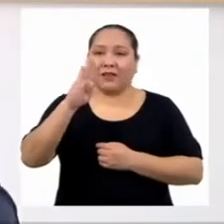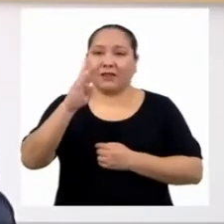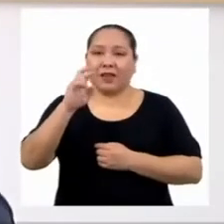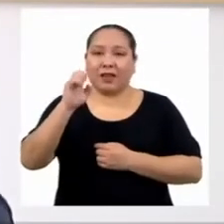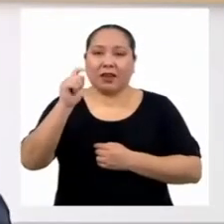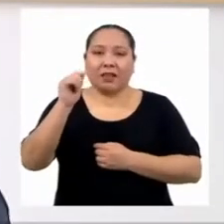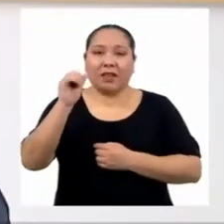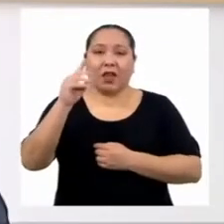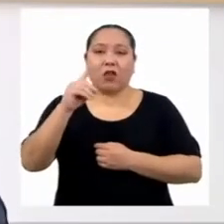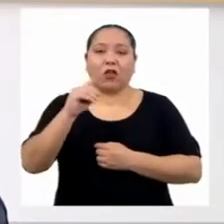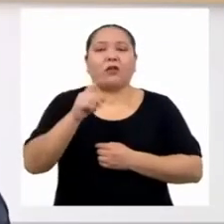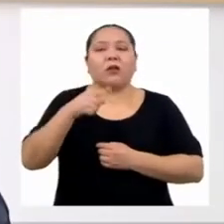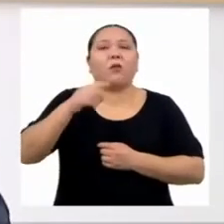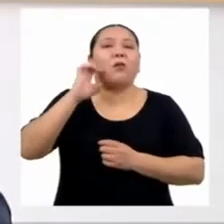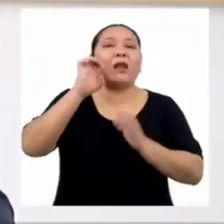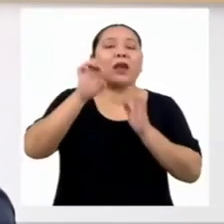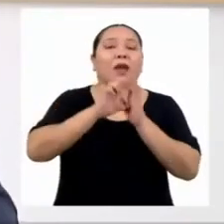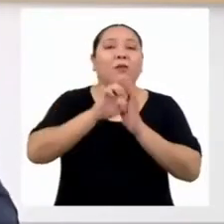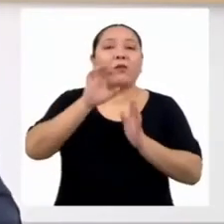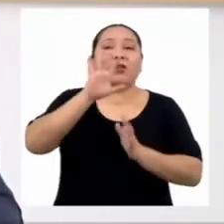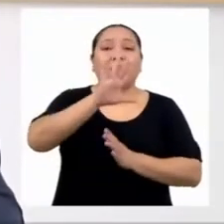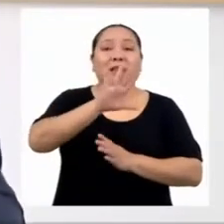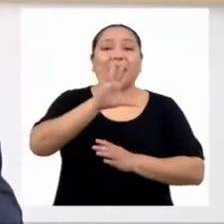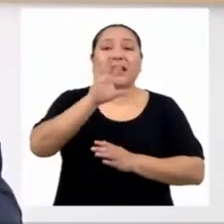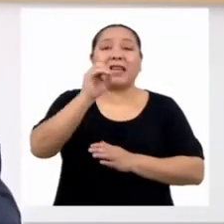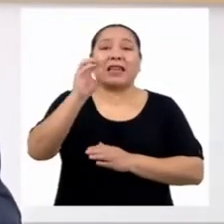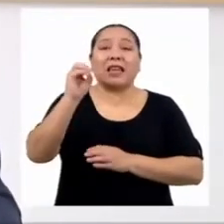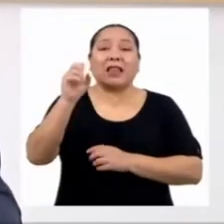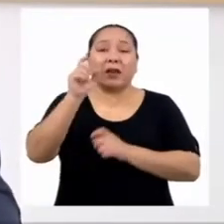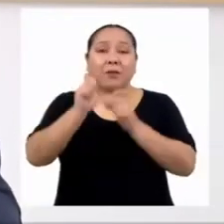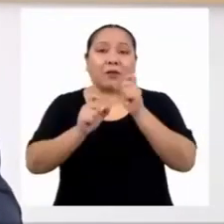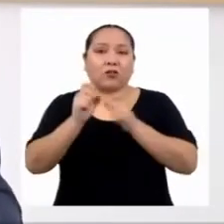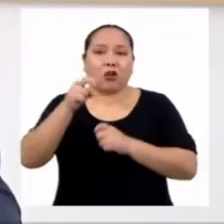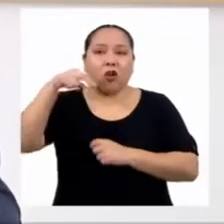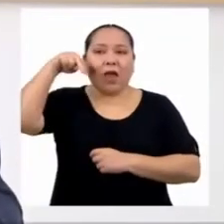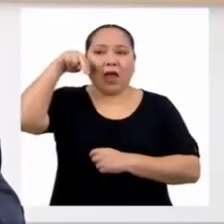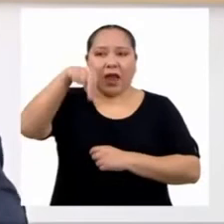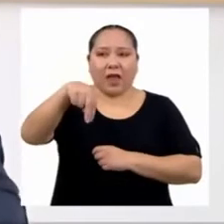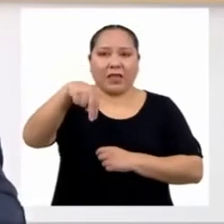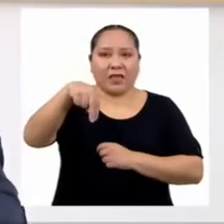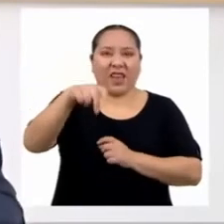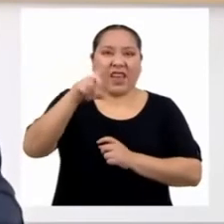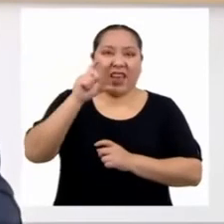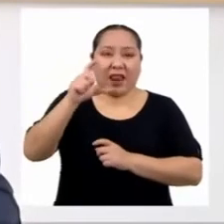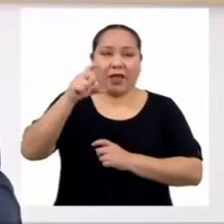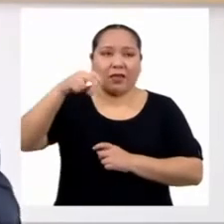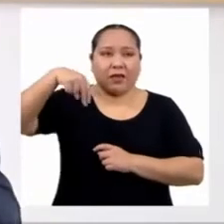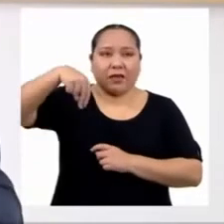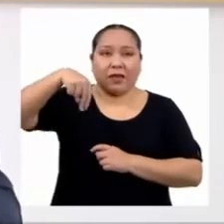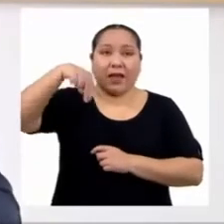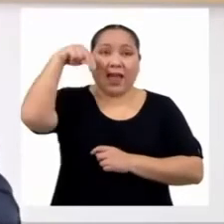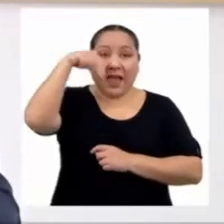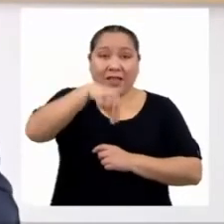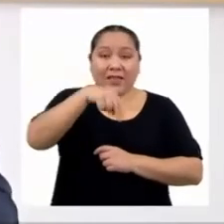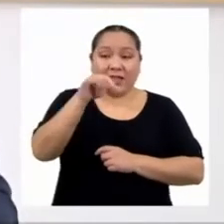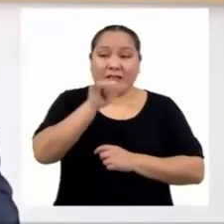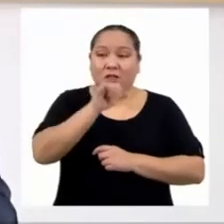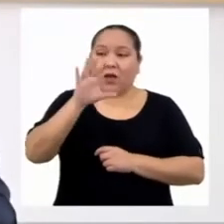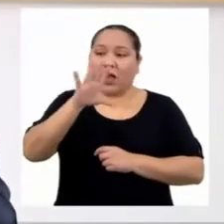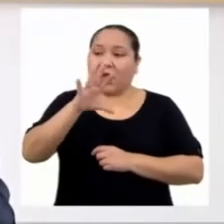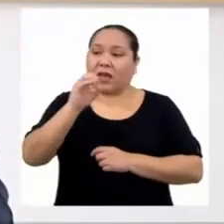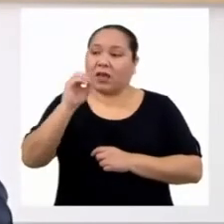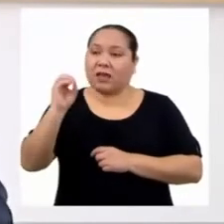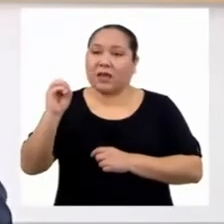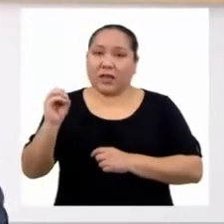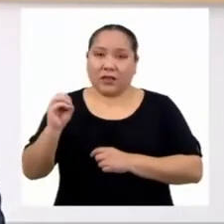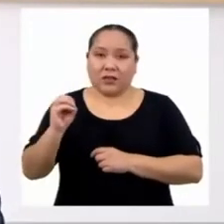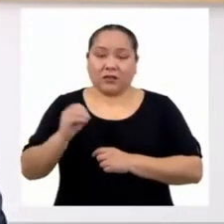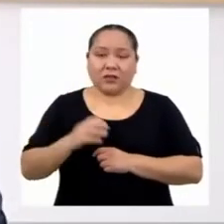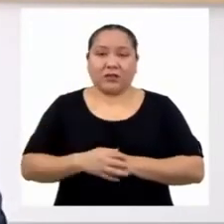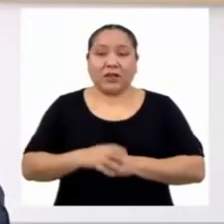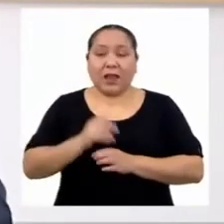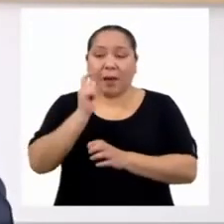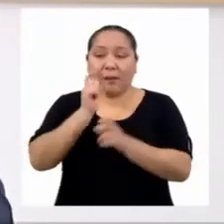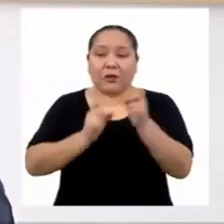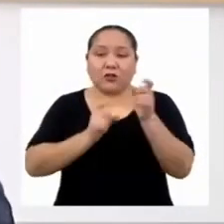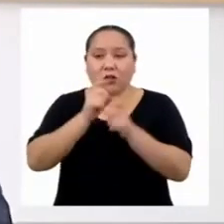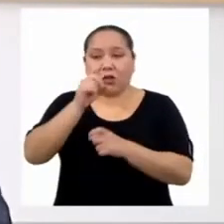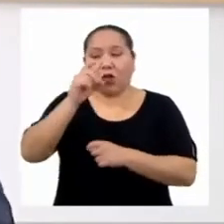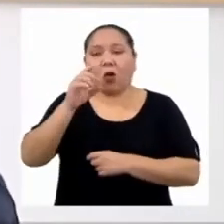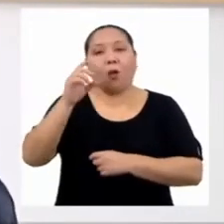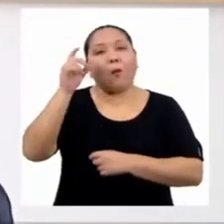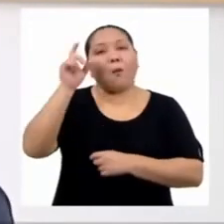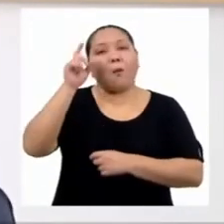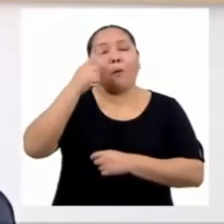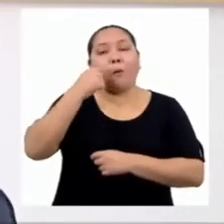que se representan con N mayúscula, N es igual a 500. Y las personas deben ser los chicos y chicas,